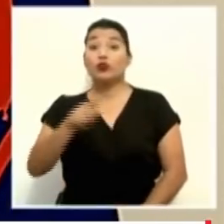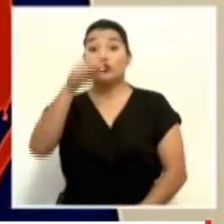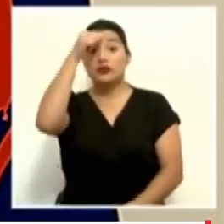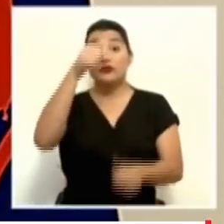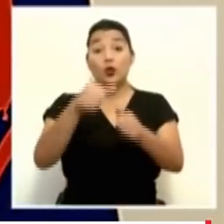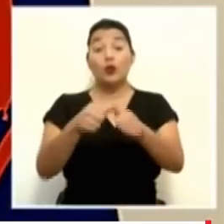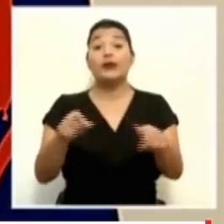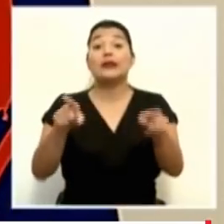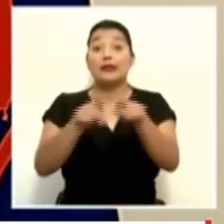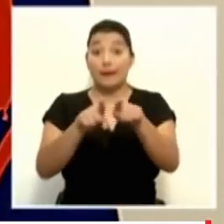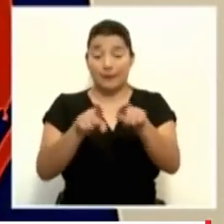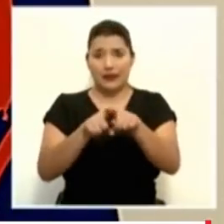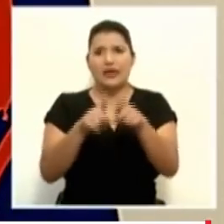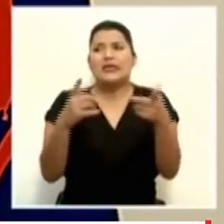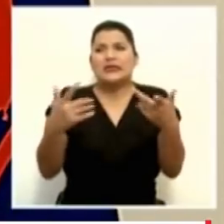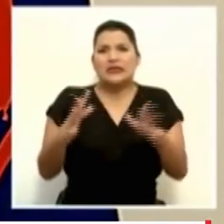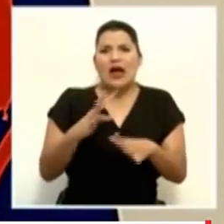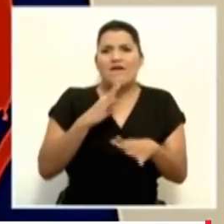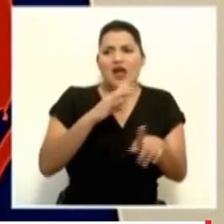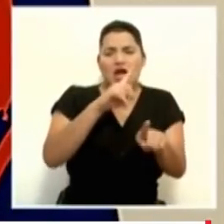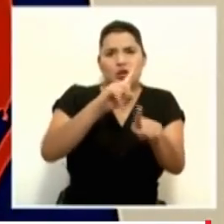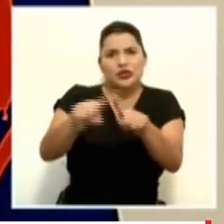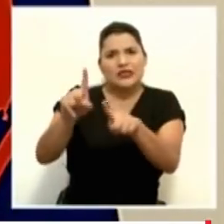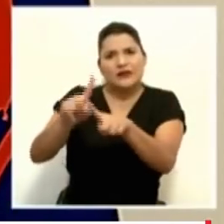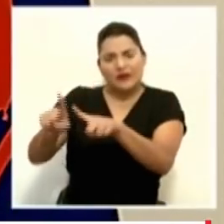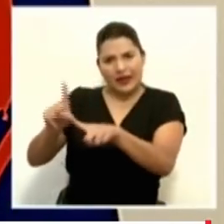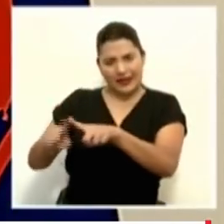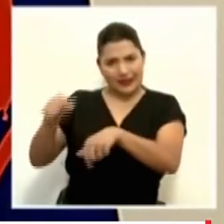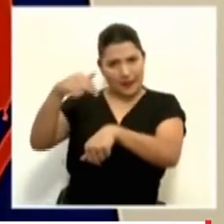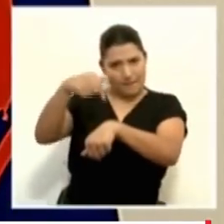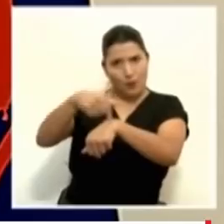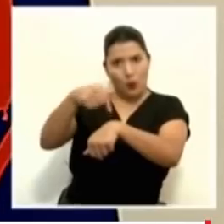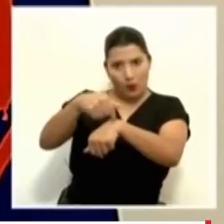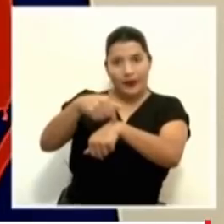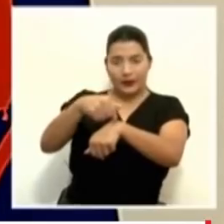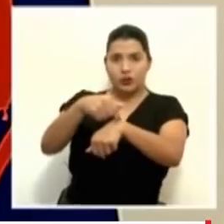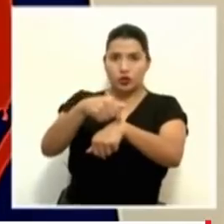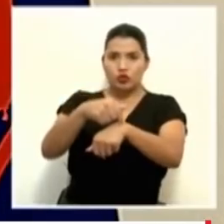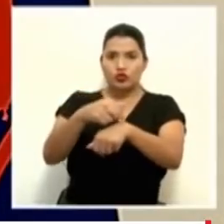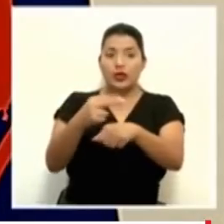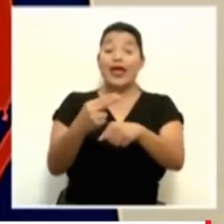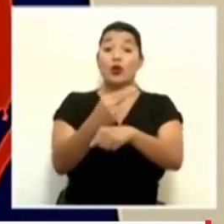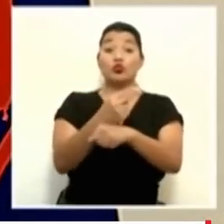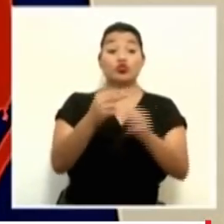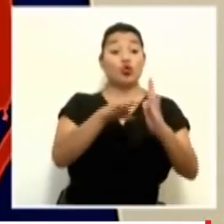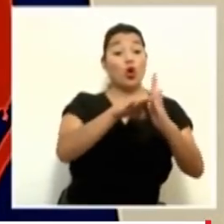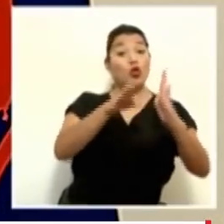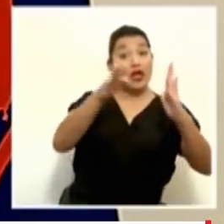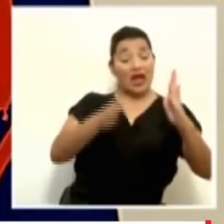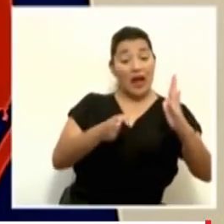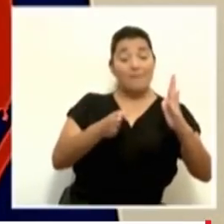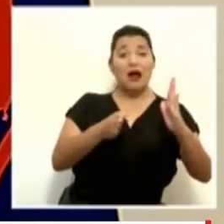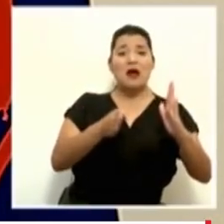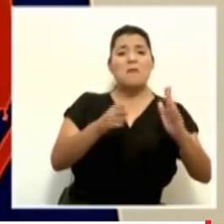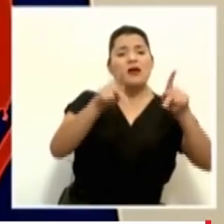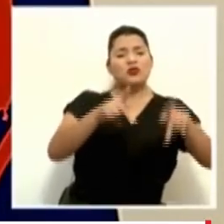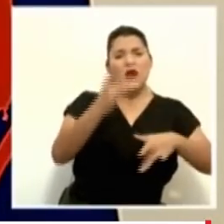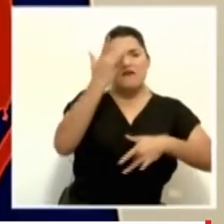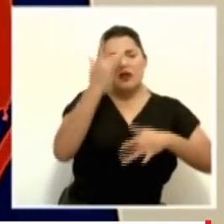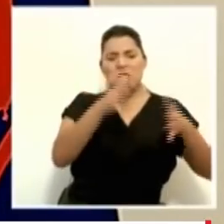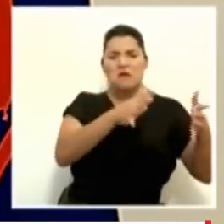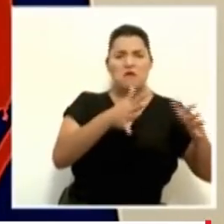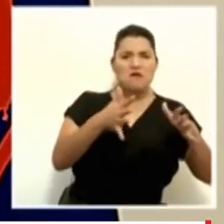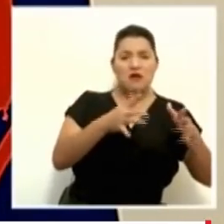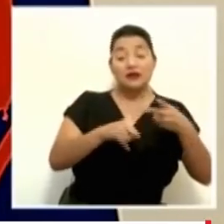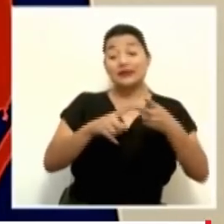también que se han hablado diferentes etapas de expansión de camas intermedias y camas UCI a como